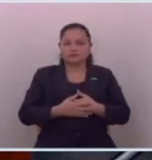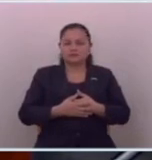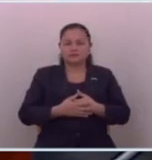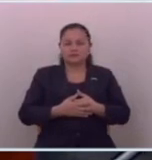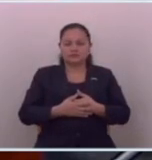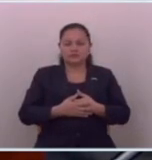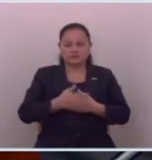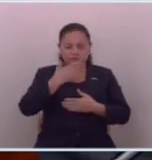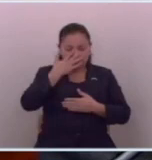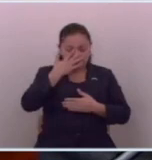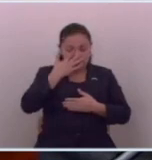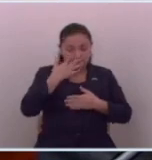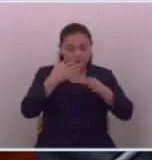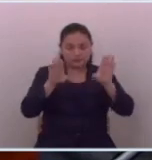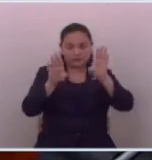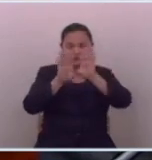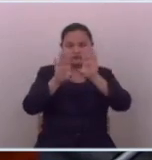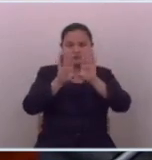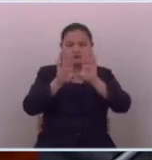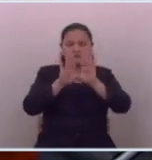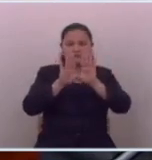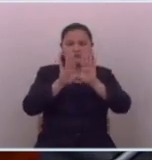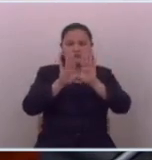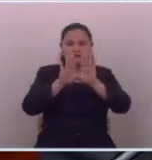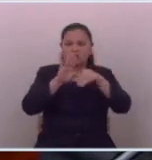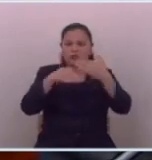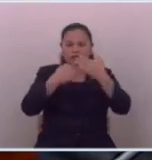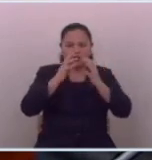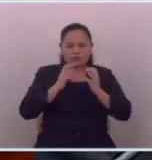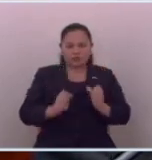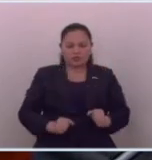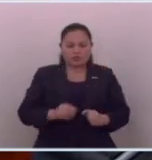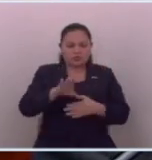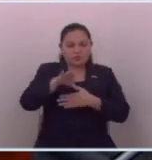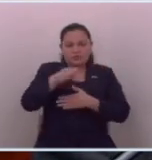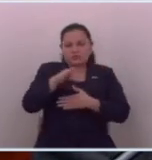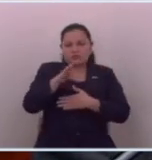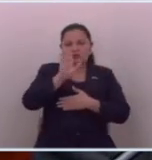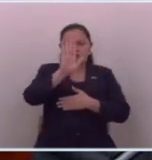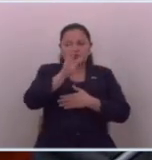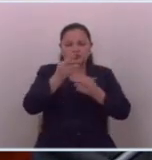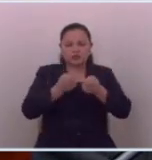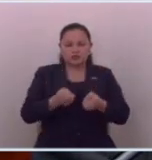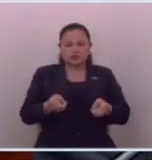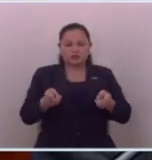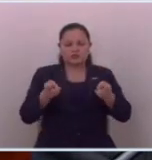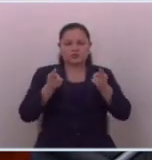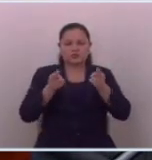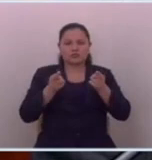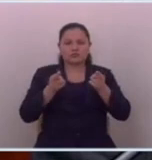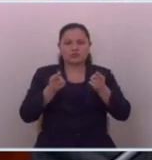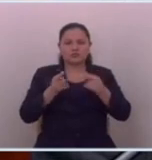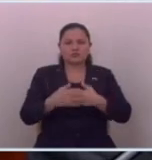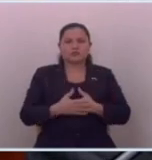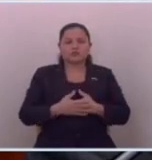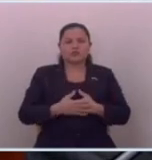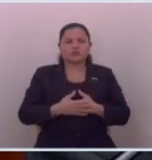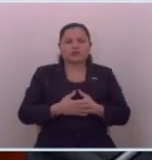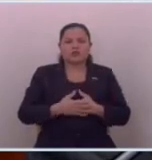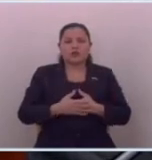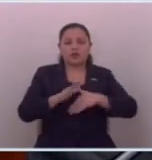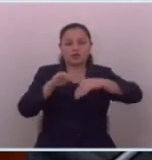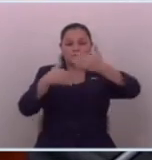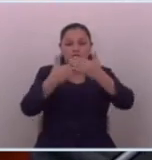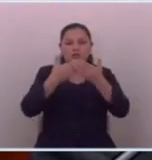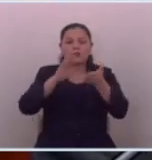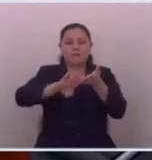para ir cerrando cada gobierno puede utilizar sus recursos ya sea a través